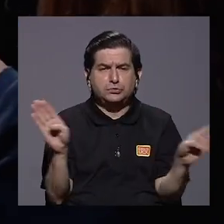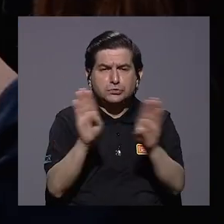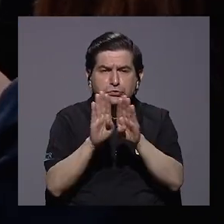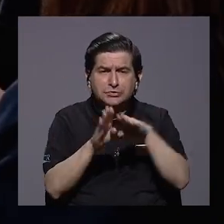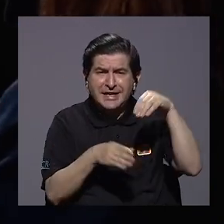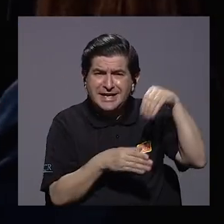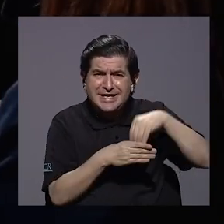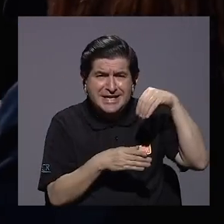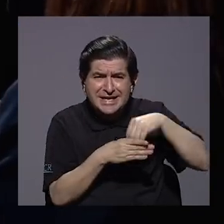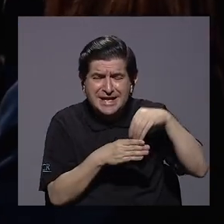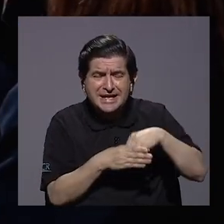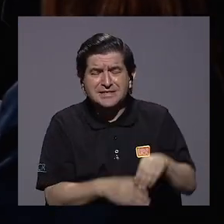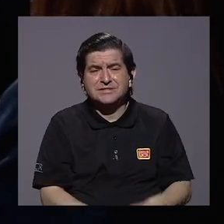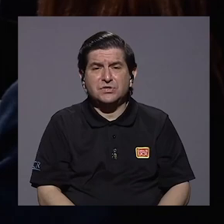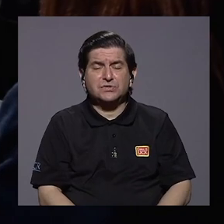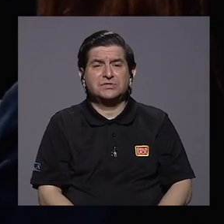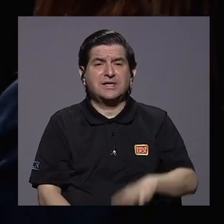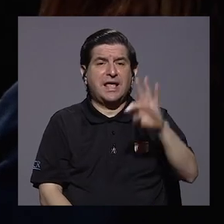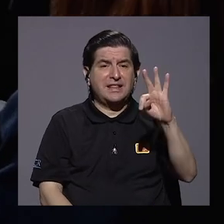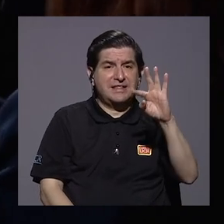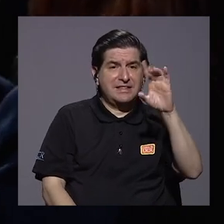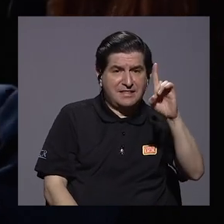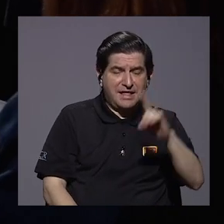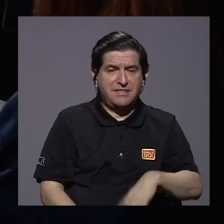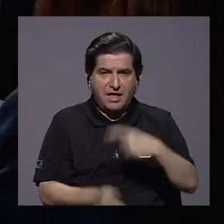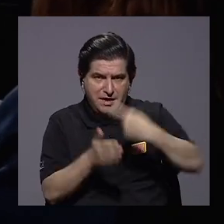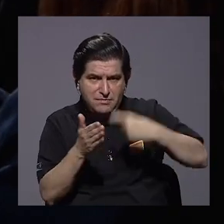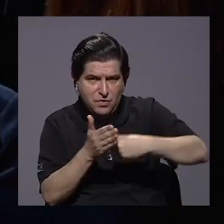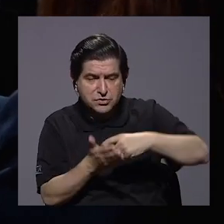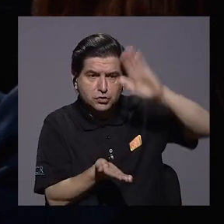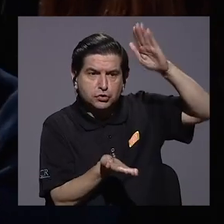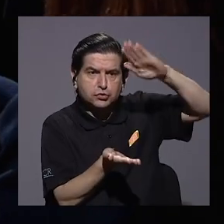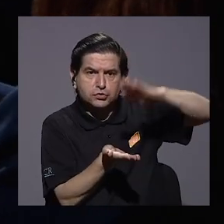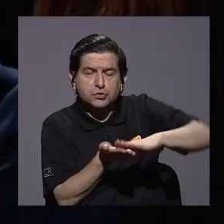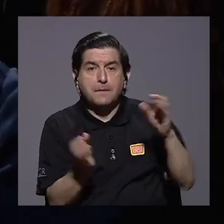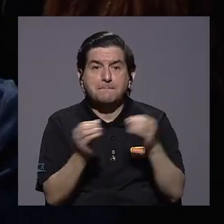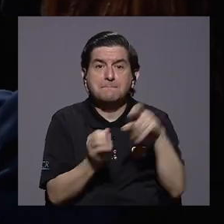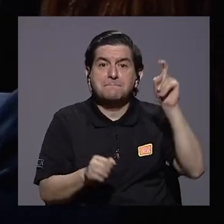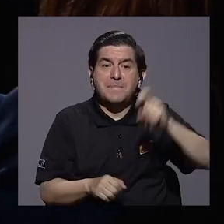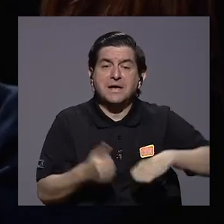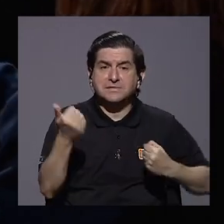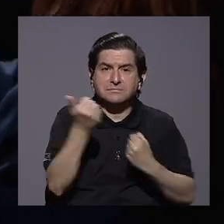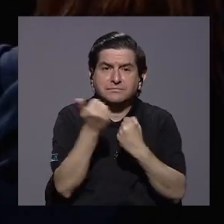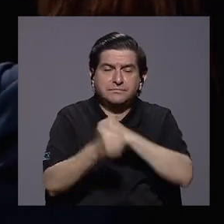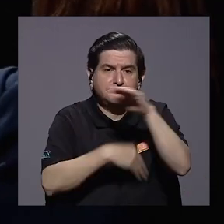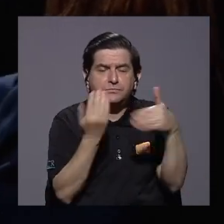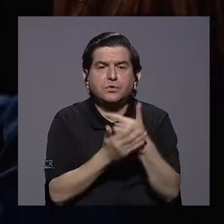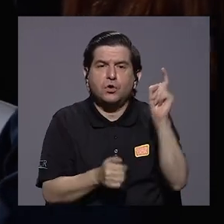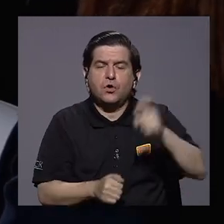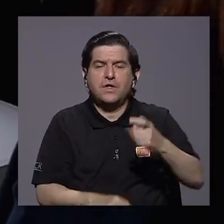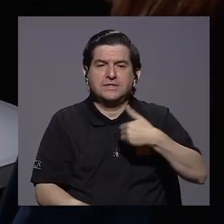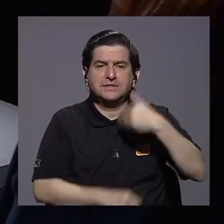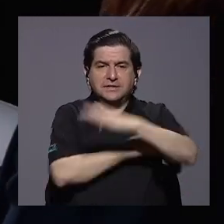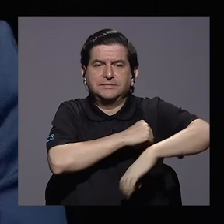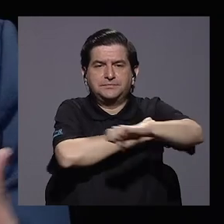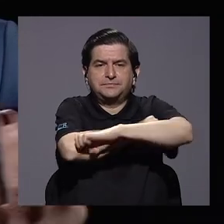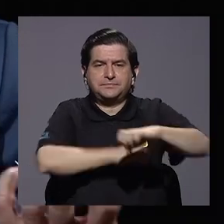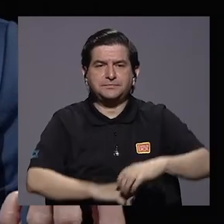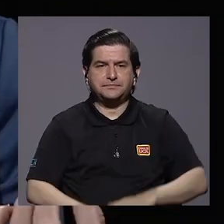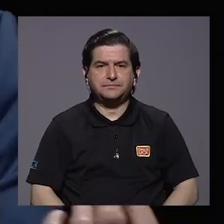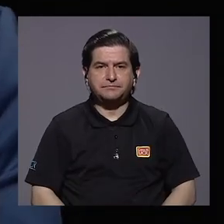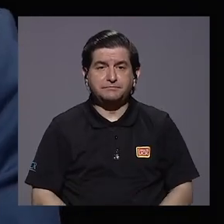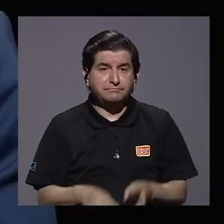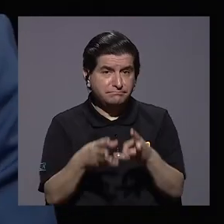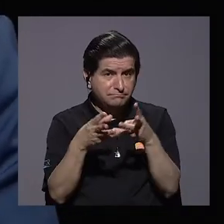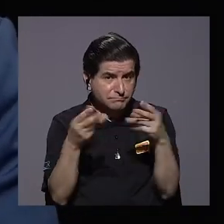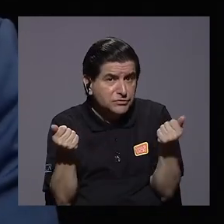los ingresos a tributación van a bajar cuando más necesitamos ingresos para sostener todas las necesidades del Estado y